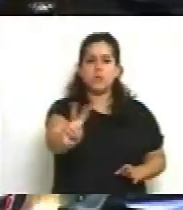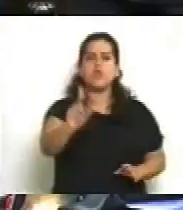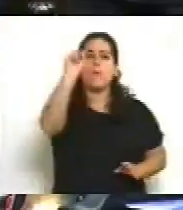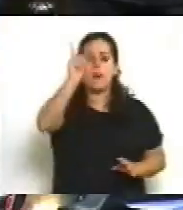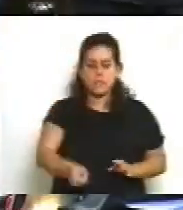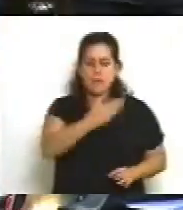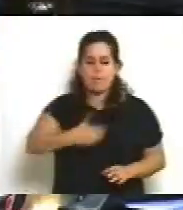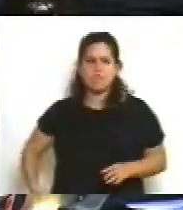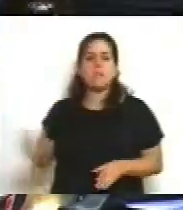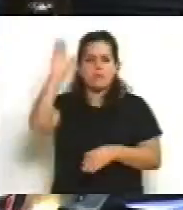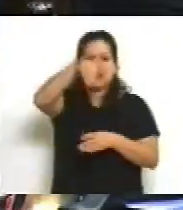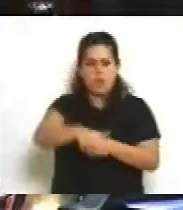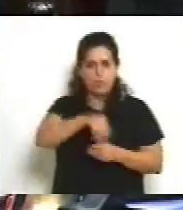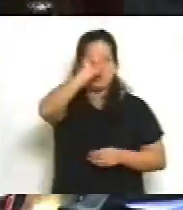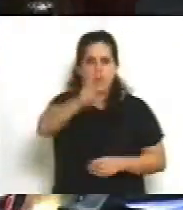Presidencia quede registrado.